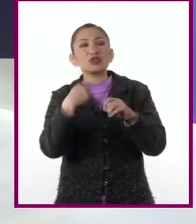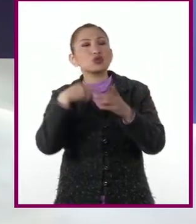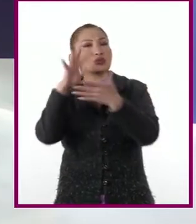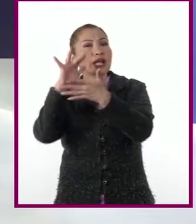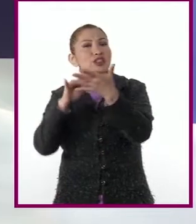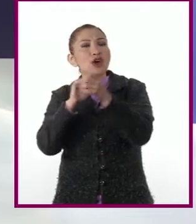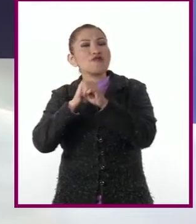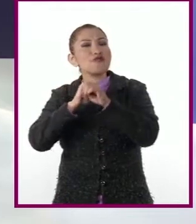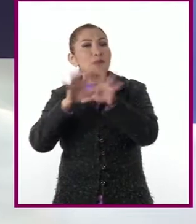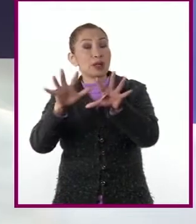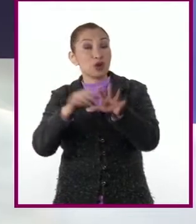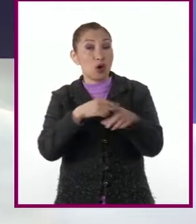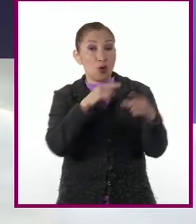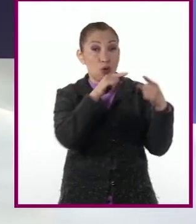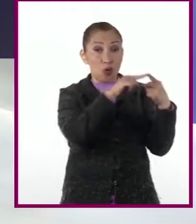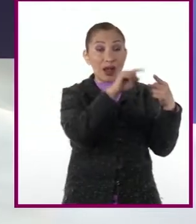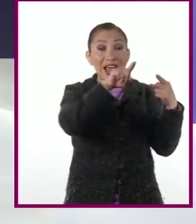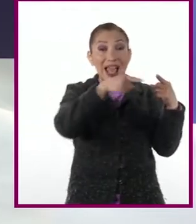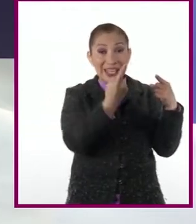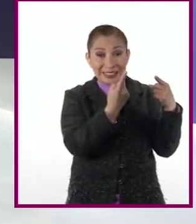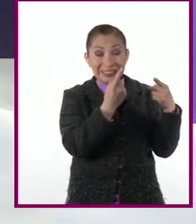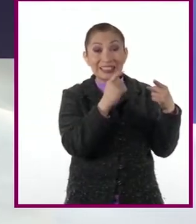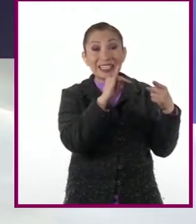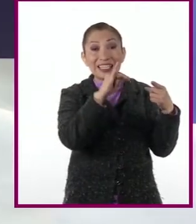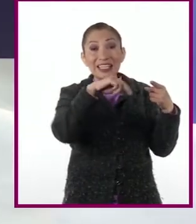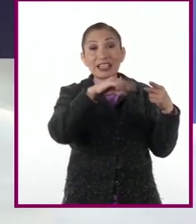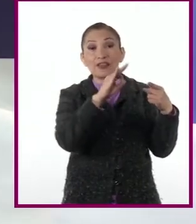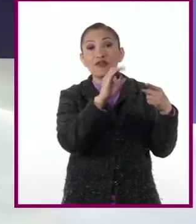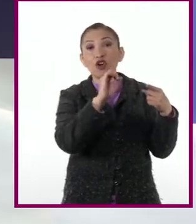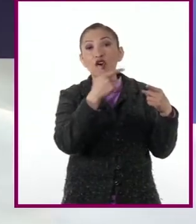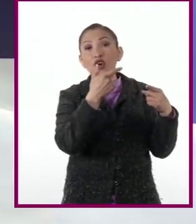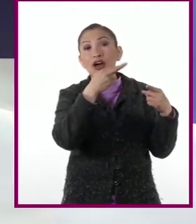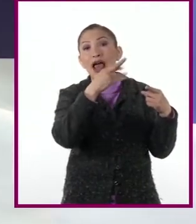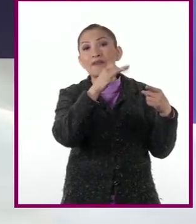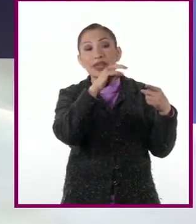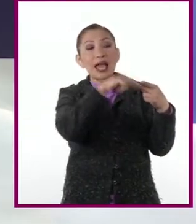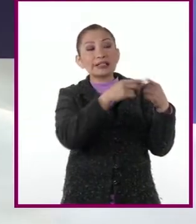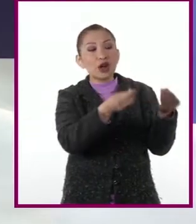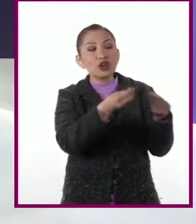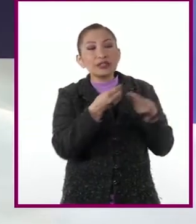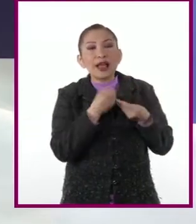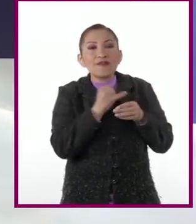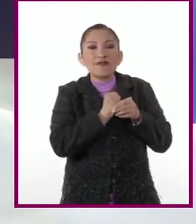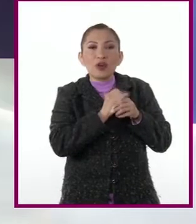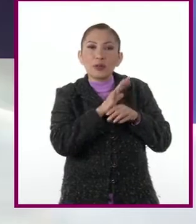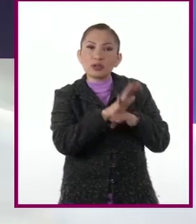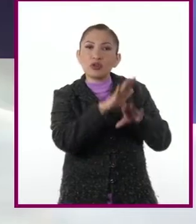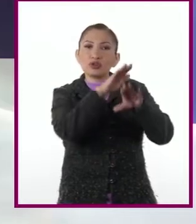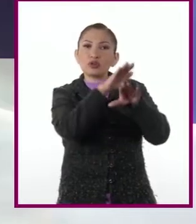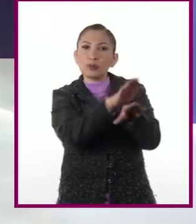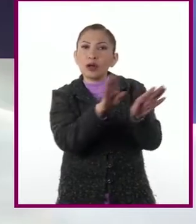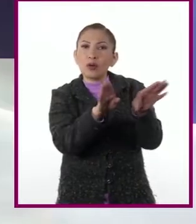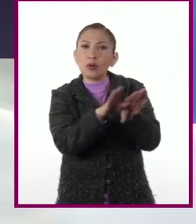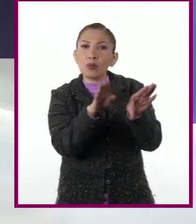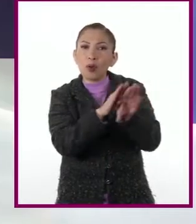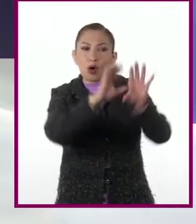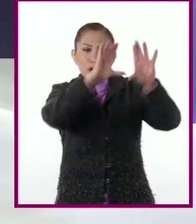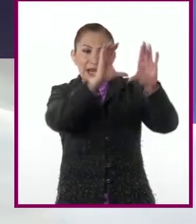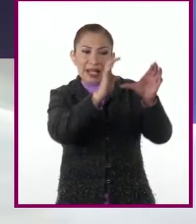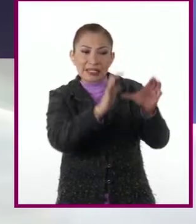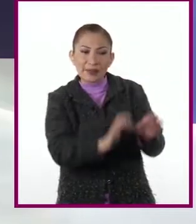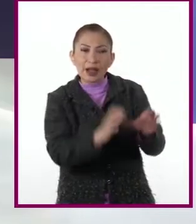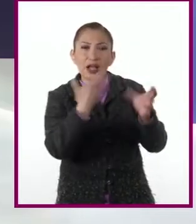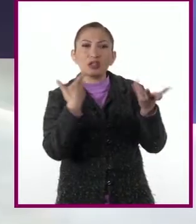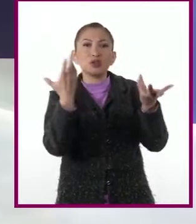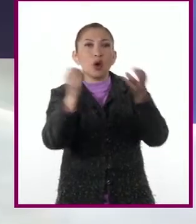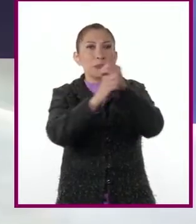En nuestra fuente 1, que corresponde a una infografía, esta nos ofrece información acerca de cómo se clasifican los